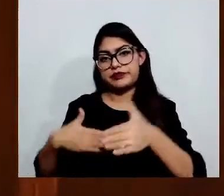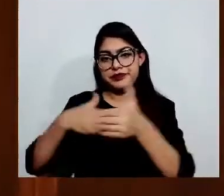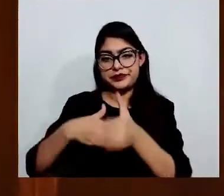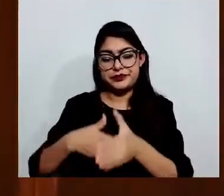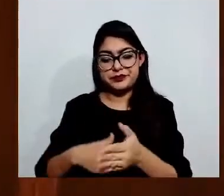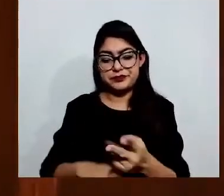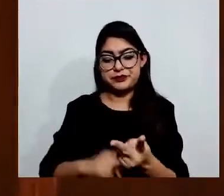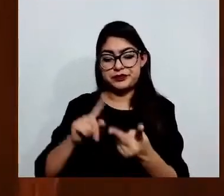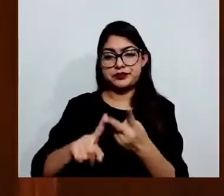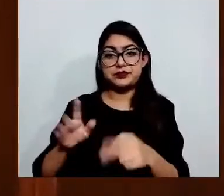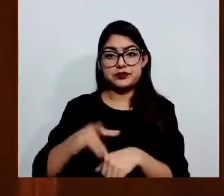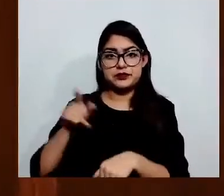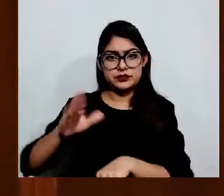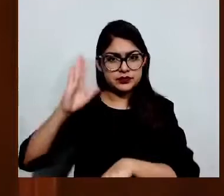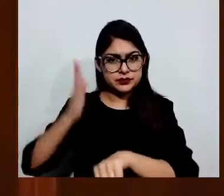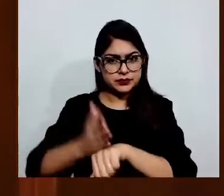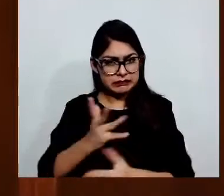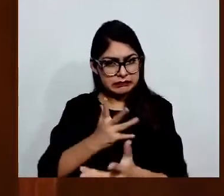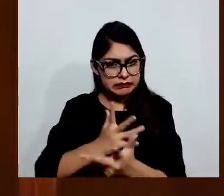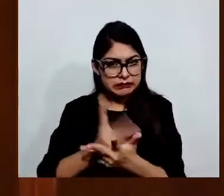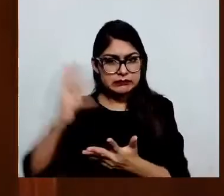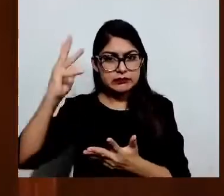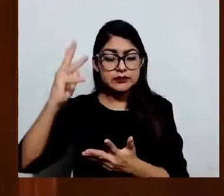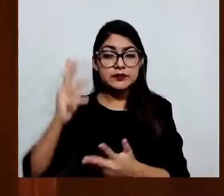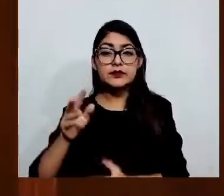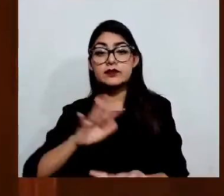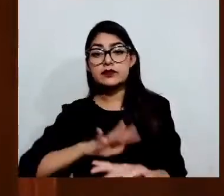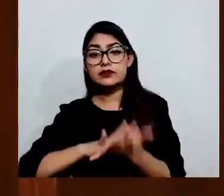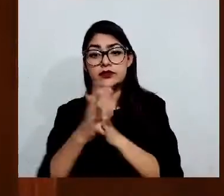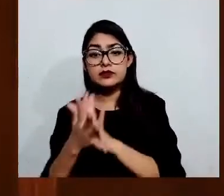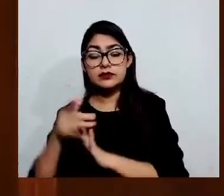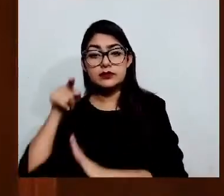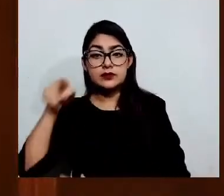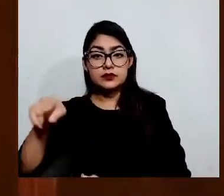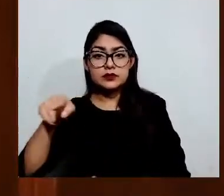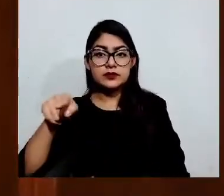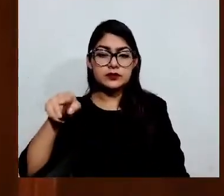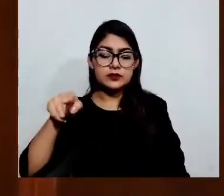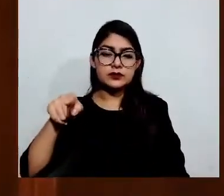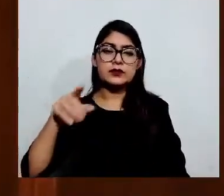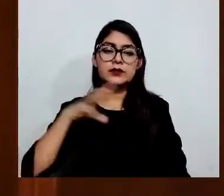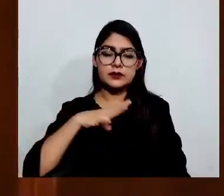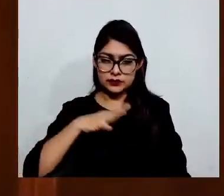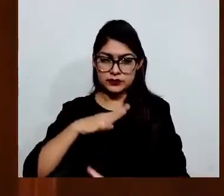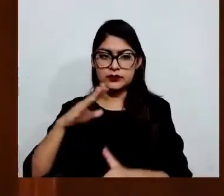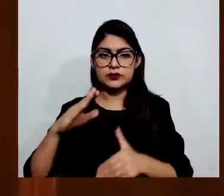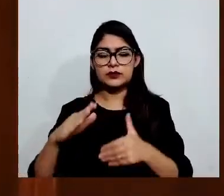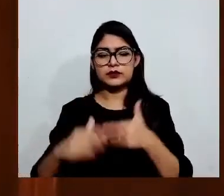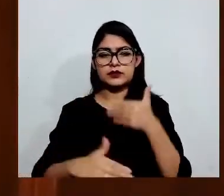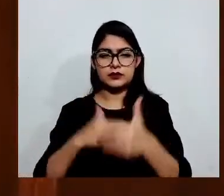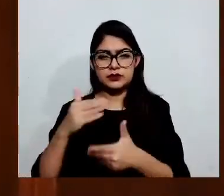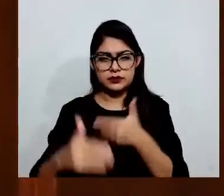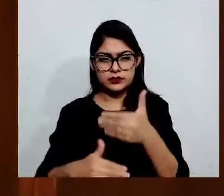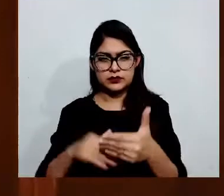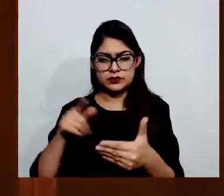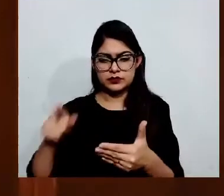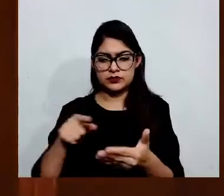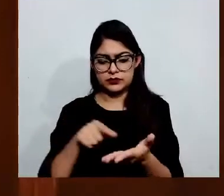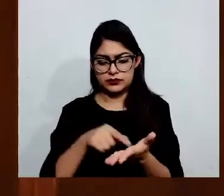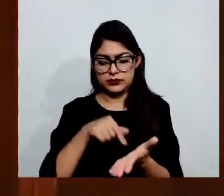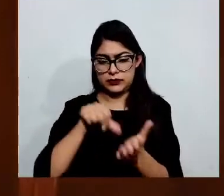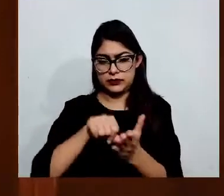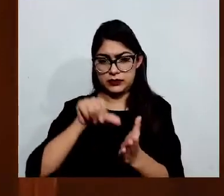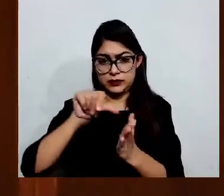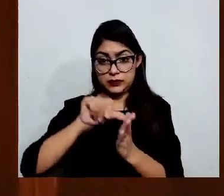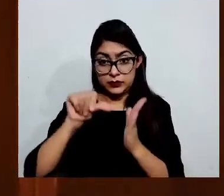es resultado inminente de consecuencia directa de derogarse el artículo 126, ya